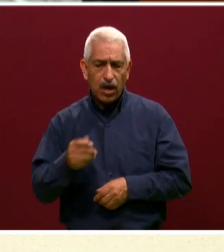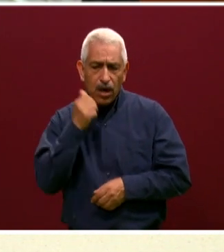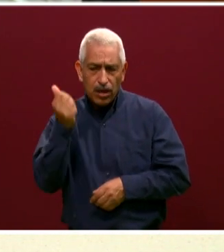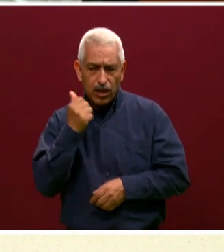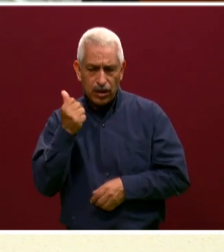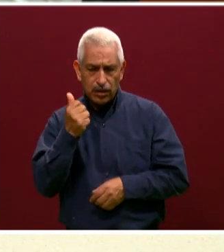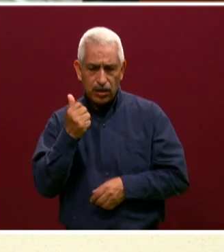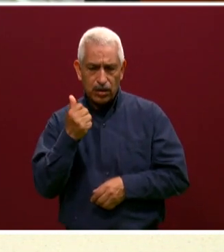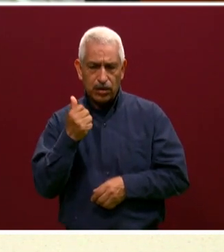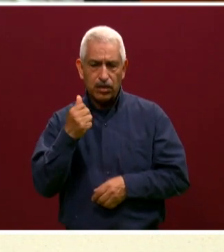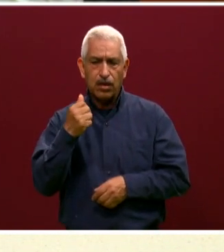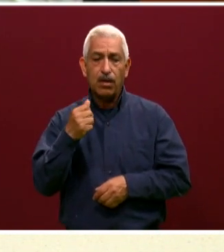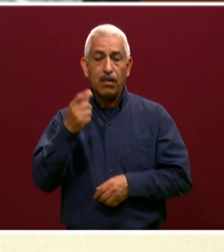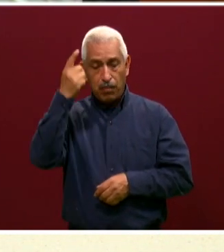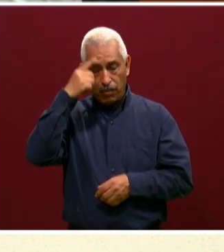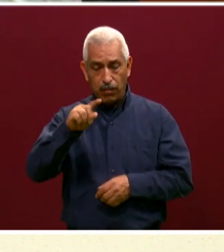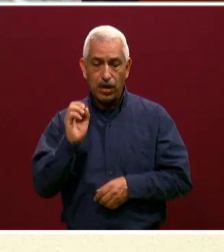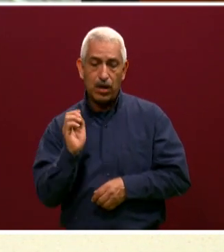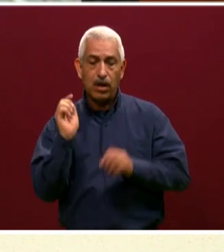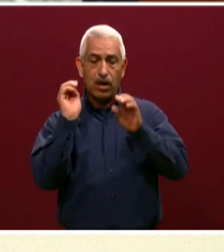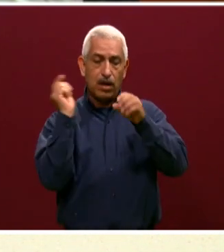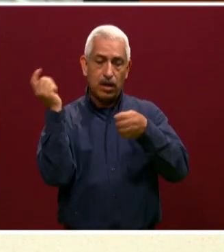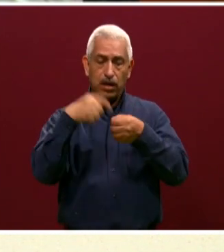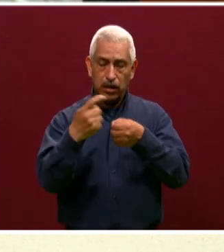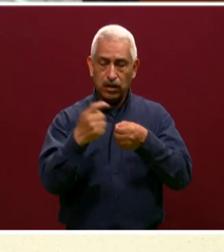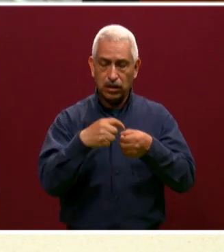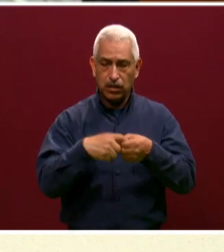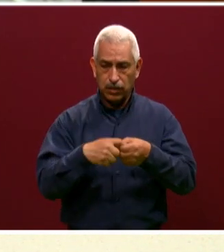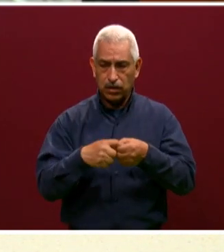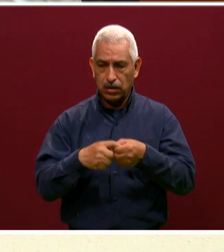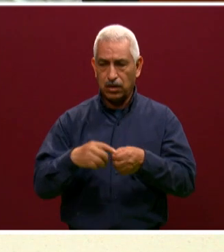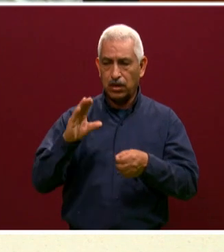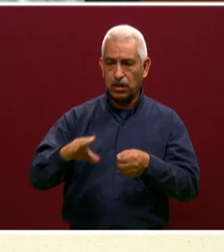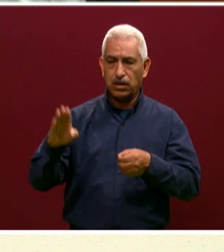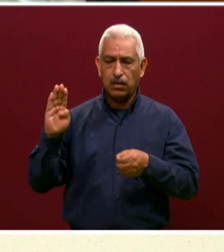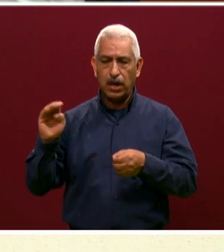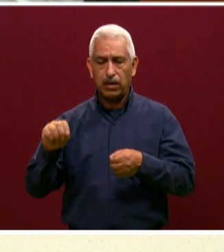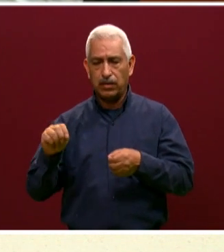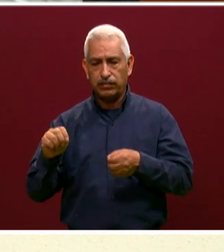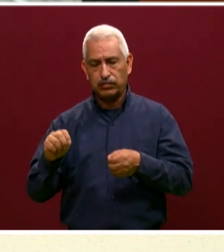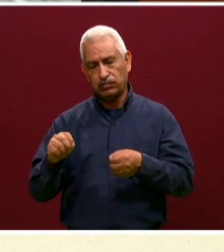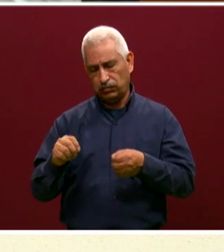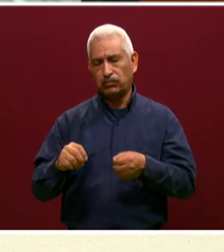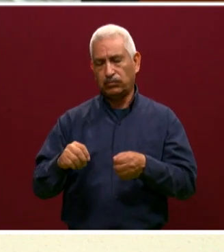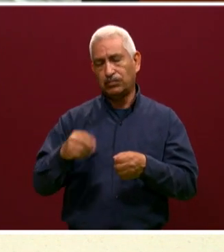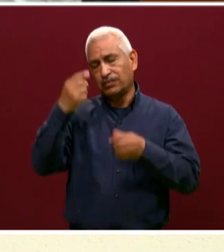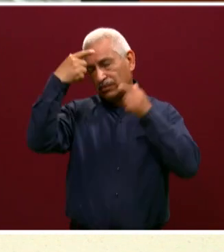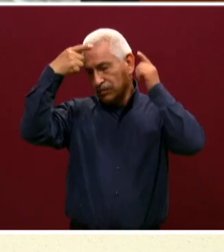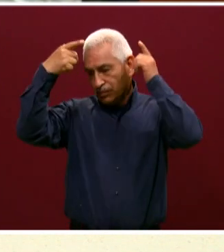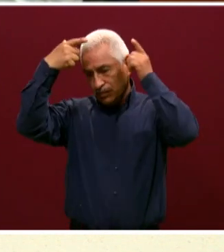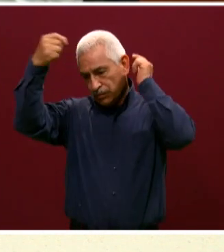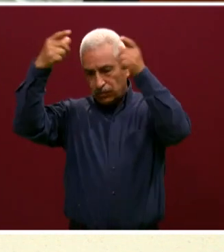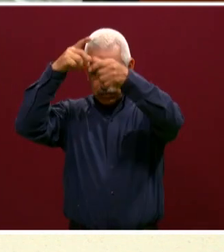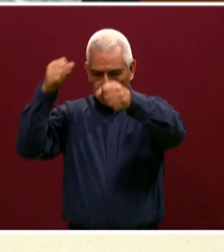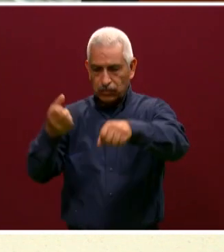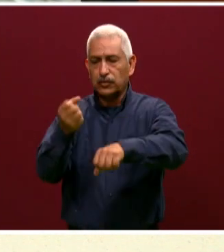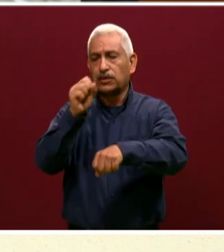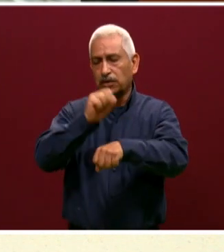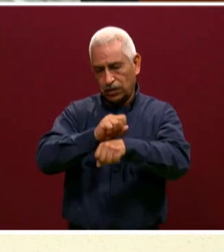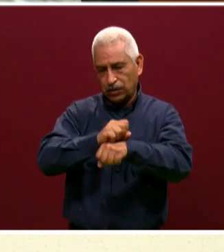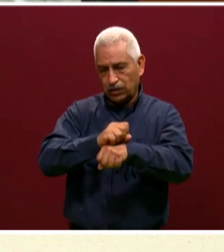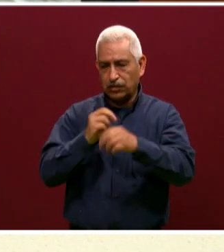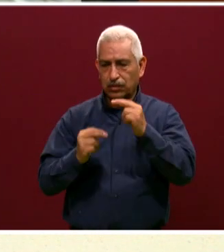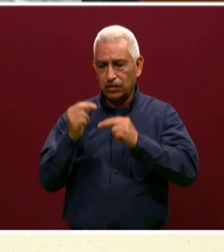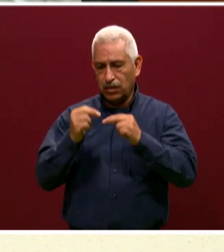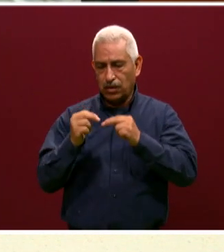Entra, primero para entrar al colegio de bachilleres, terminar la secundaria con un promedio, con un promedio porque